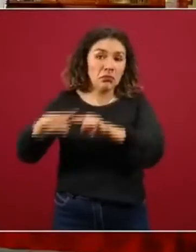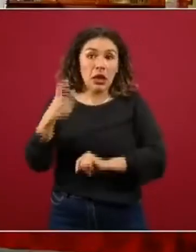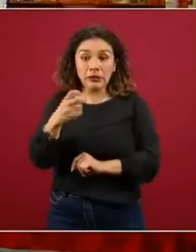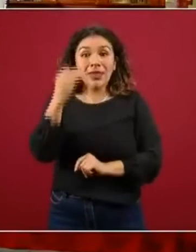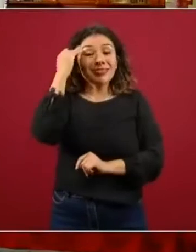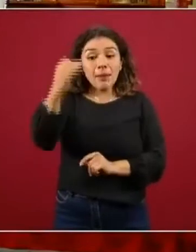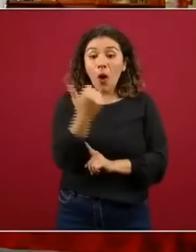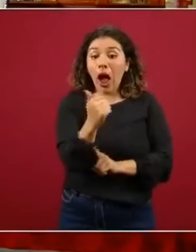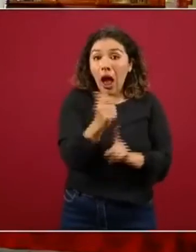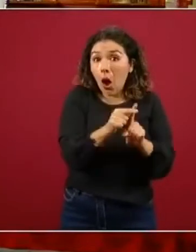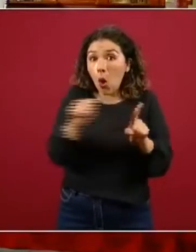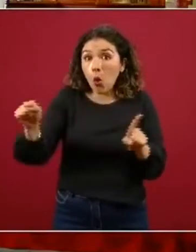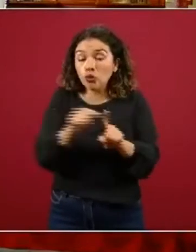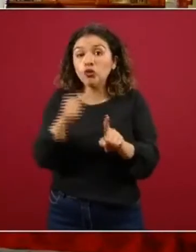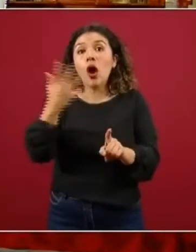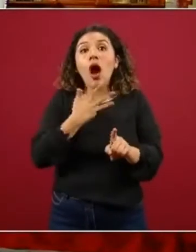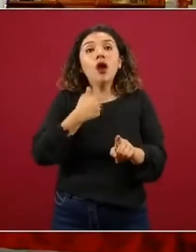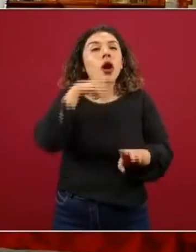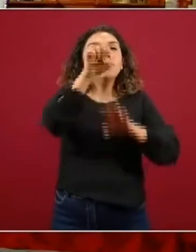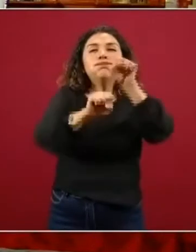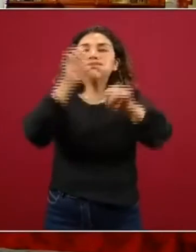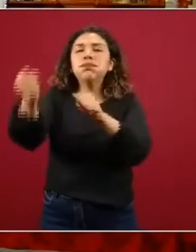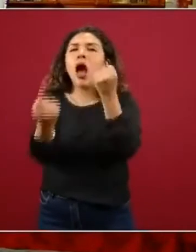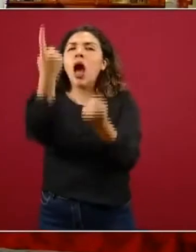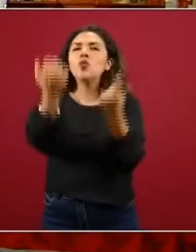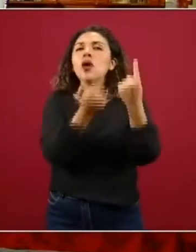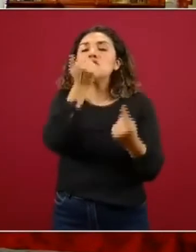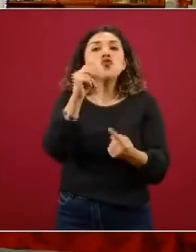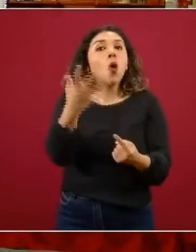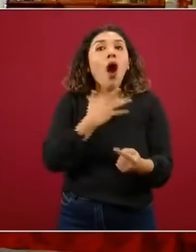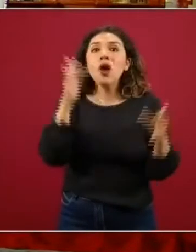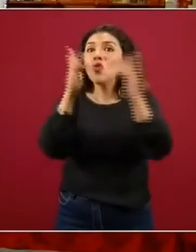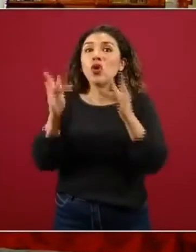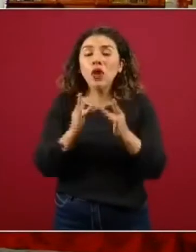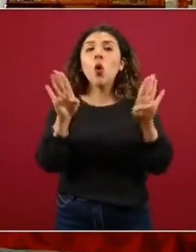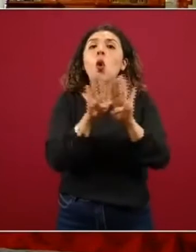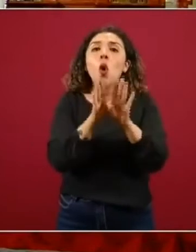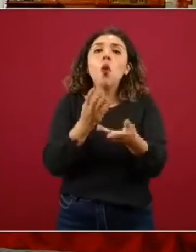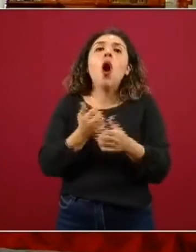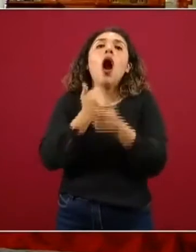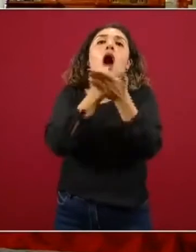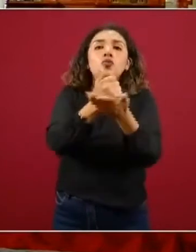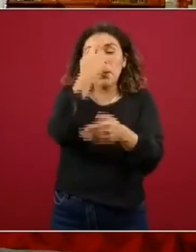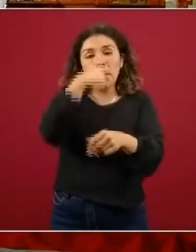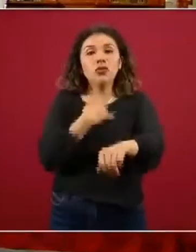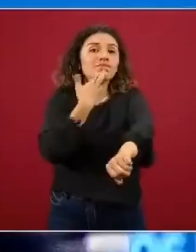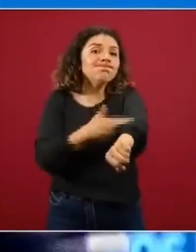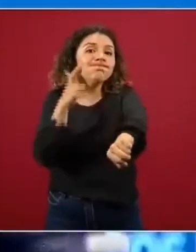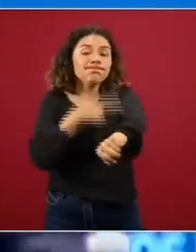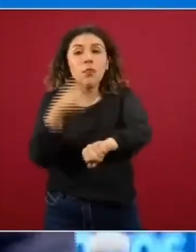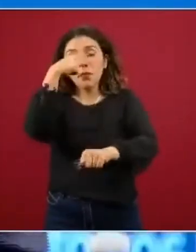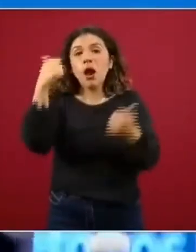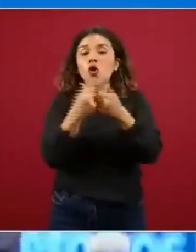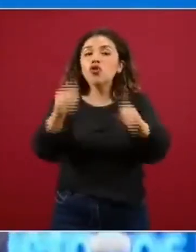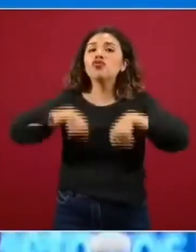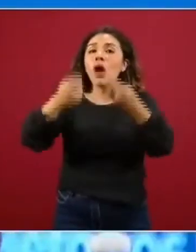agosto vamos a localizar aquellos que no tienen contacto para resolver una estrategia que ya empezamos a instrumentar a través de